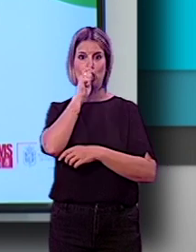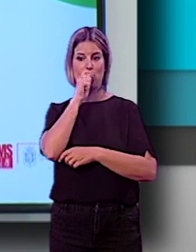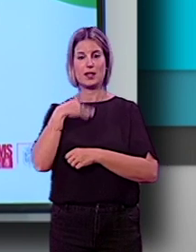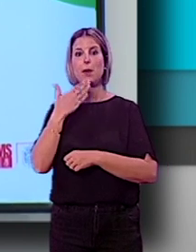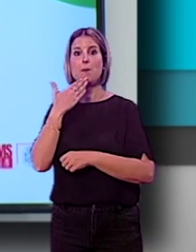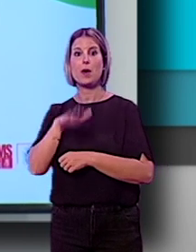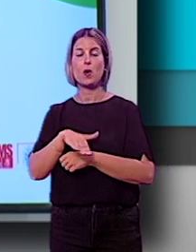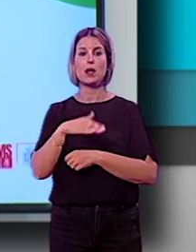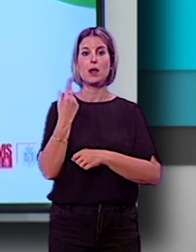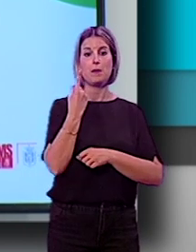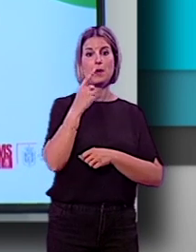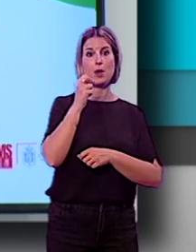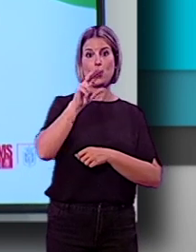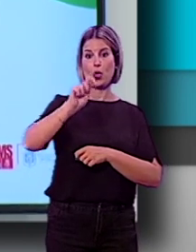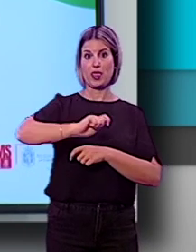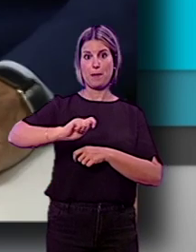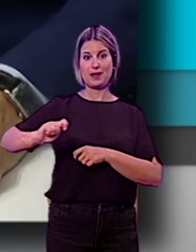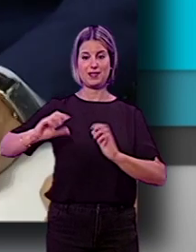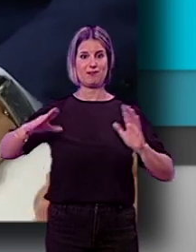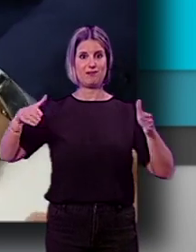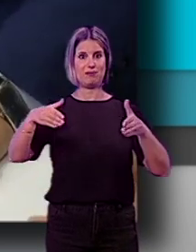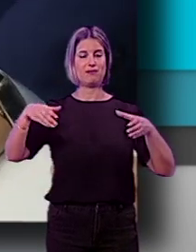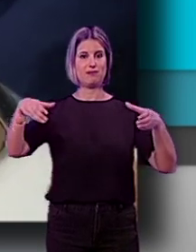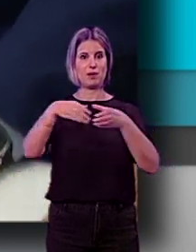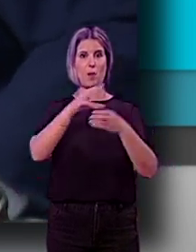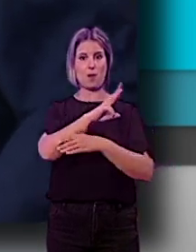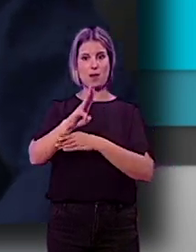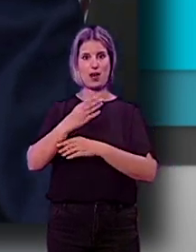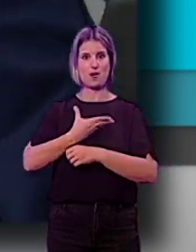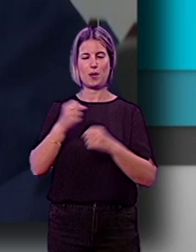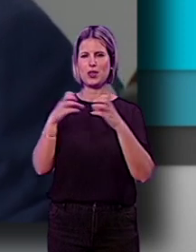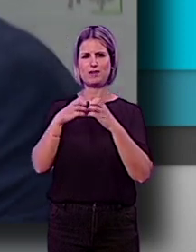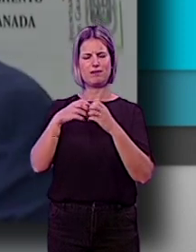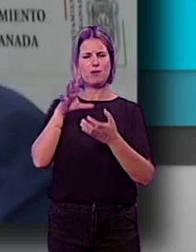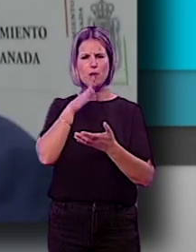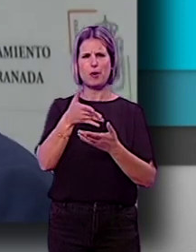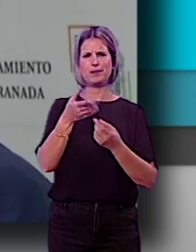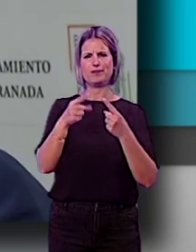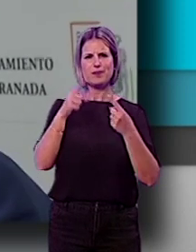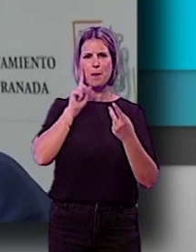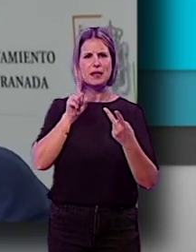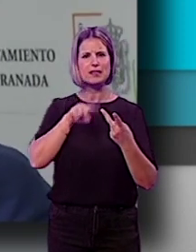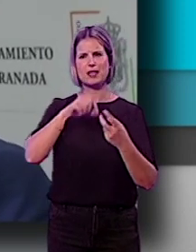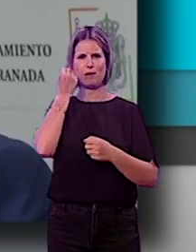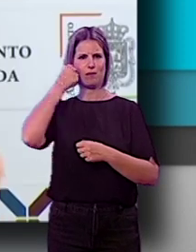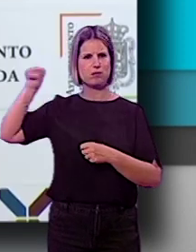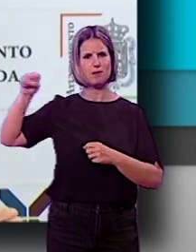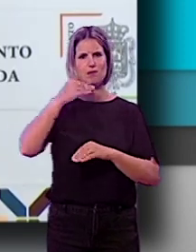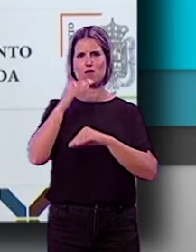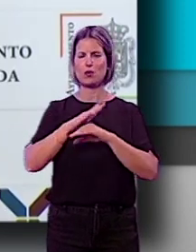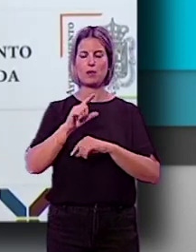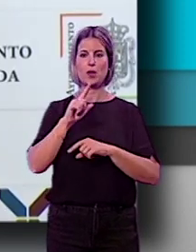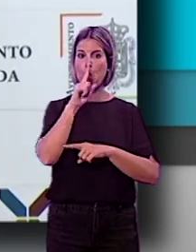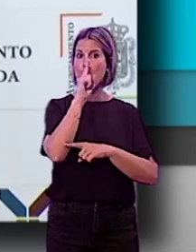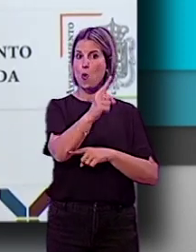Cuenca, los primeros 12 meses de gobierno popular en el Ayuntamiento de Granada han venido marcados por la mentira y el incumplimiento. Un